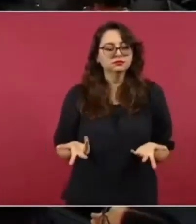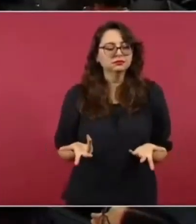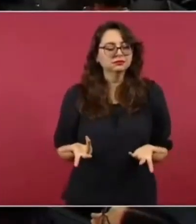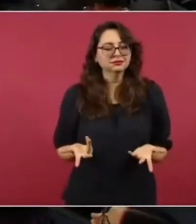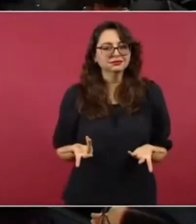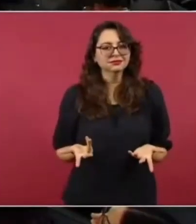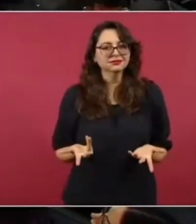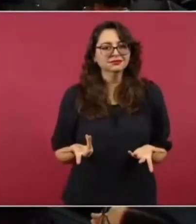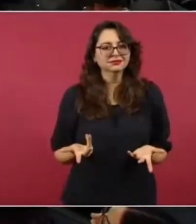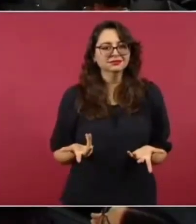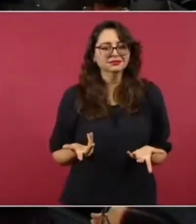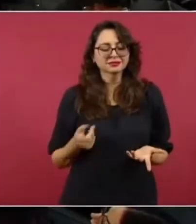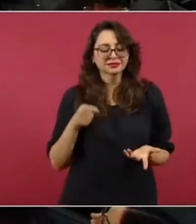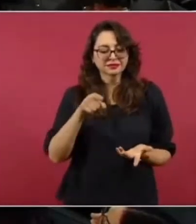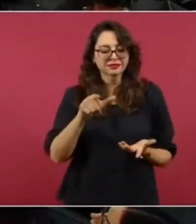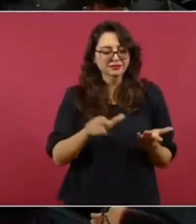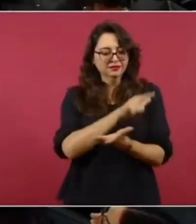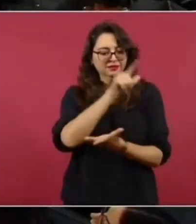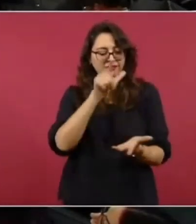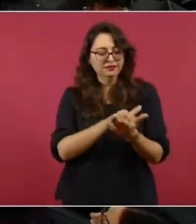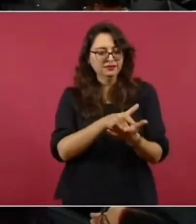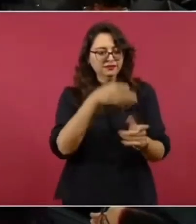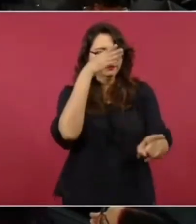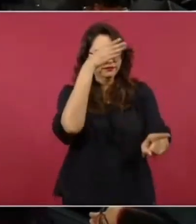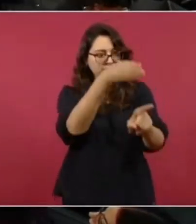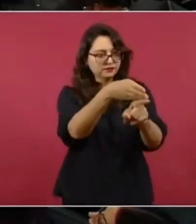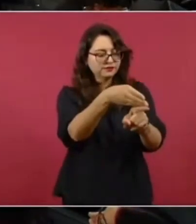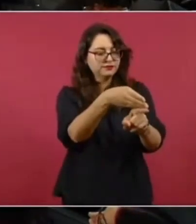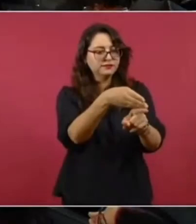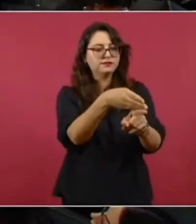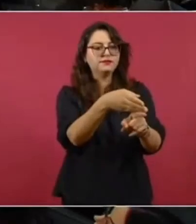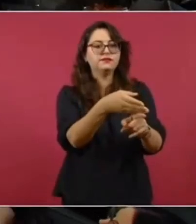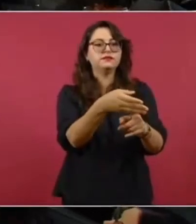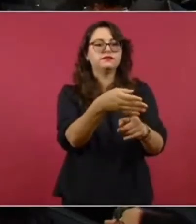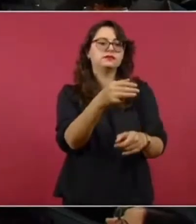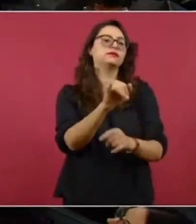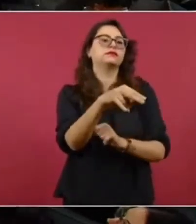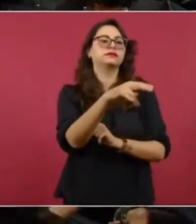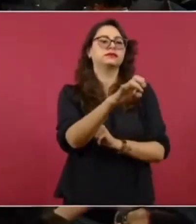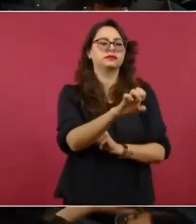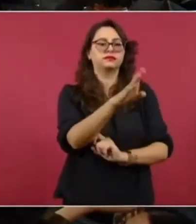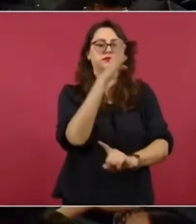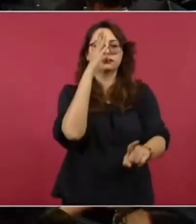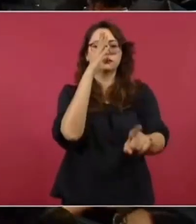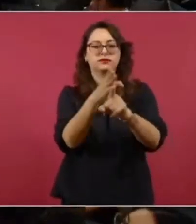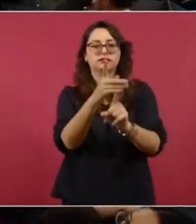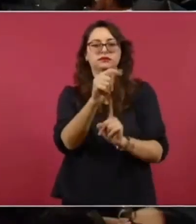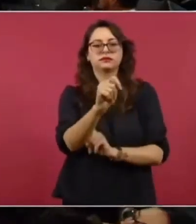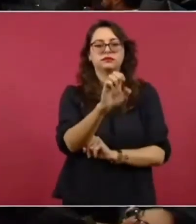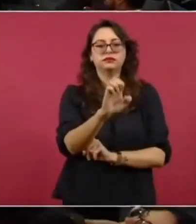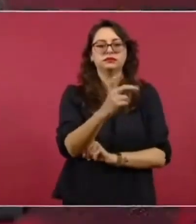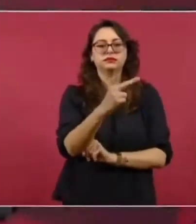el Instituto Electoral y el Tribunal Electoral pues también